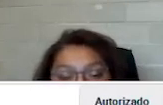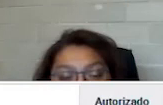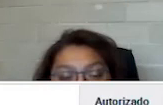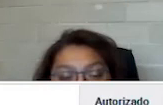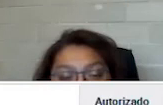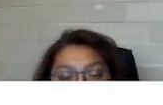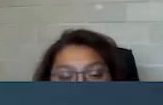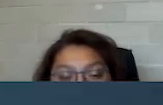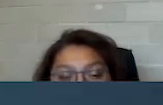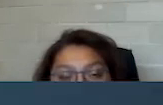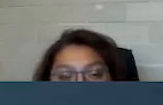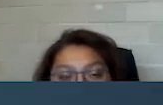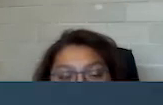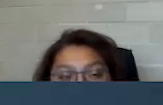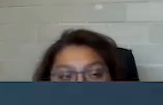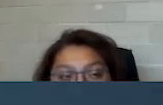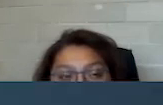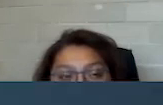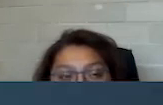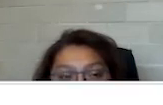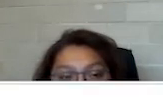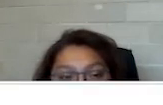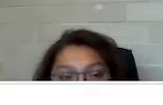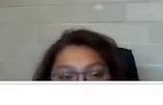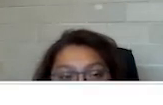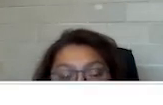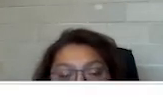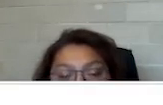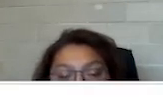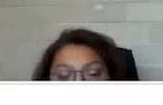Tenemos que ir al módulo del trámite, que en este caso es Estados Financieros.